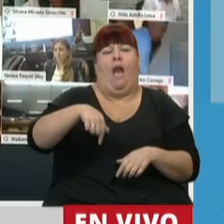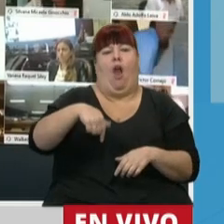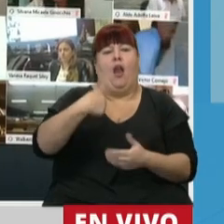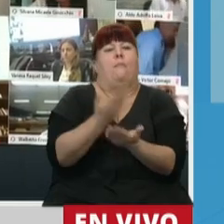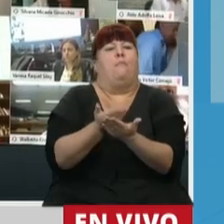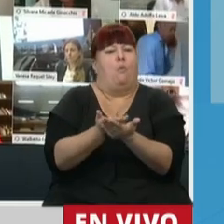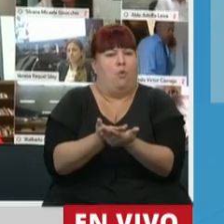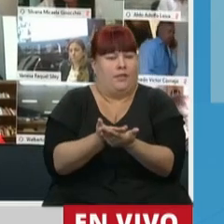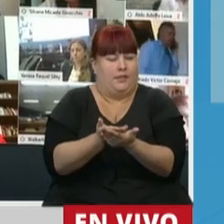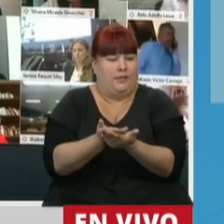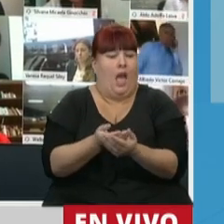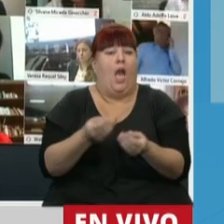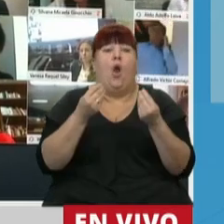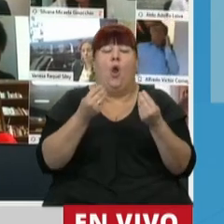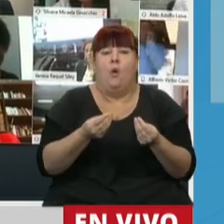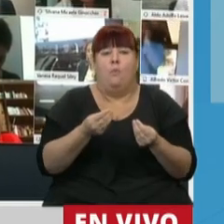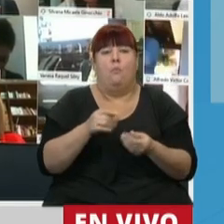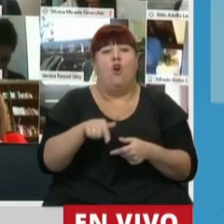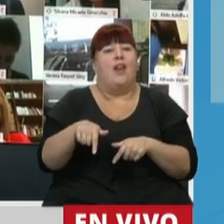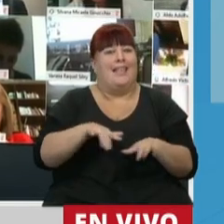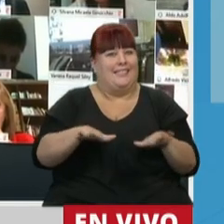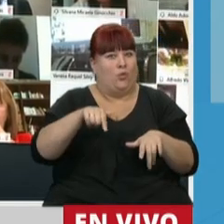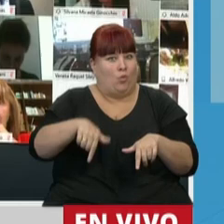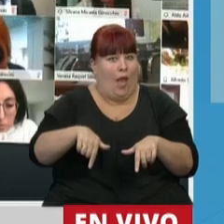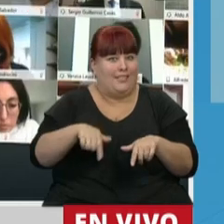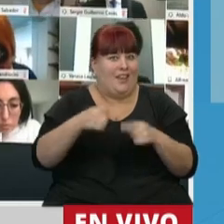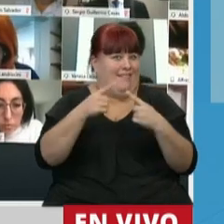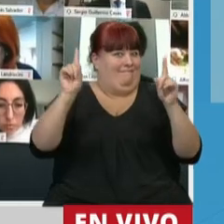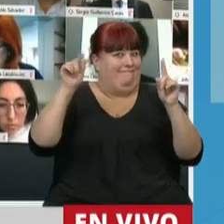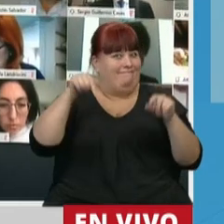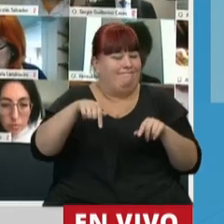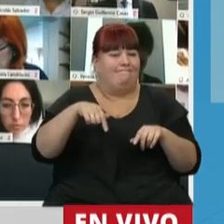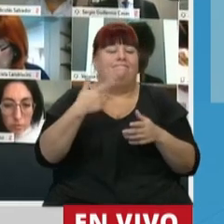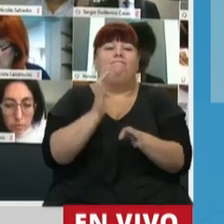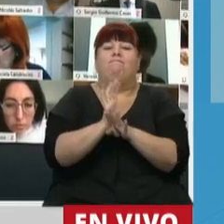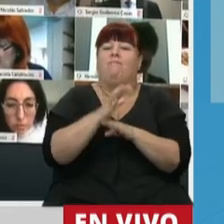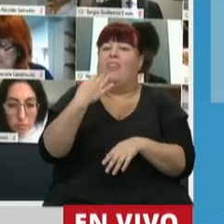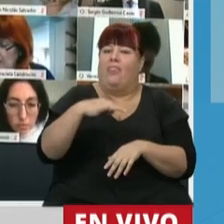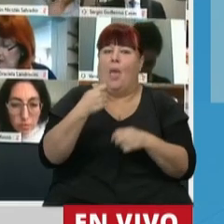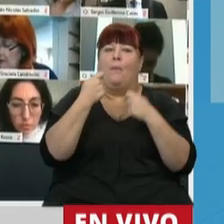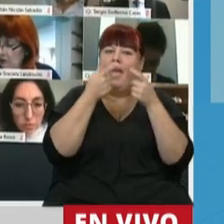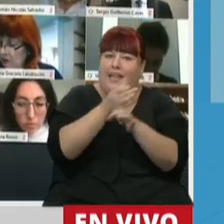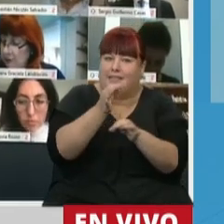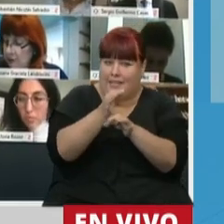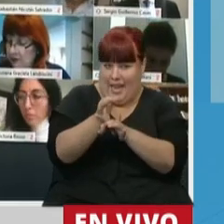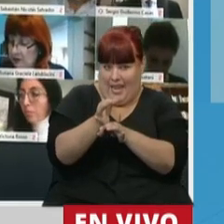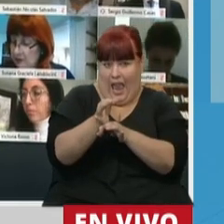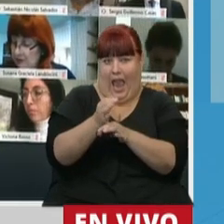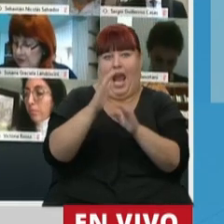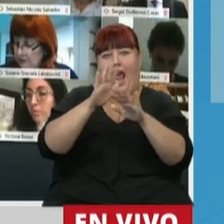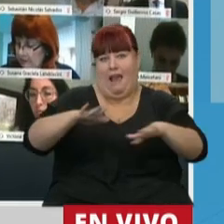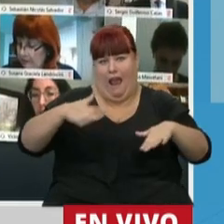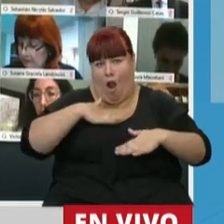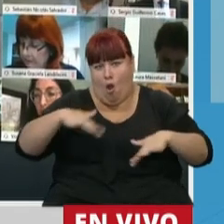propuesta? Porque la situación excepcional supone que se brinde a los